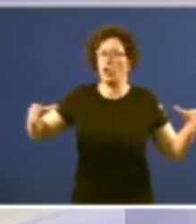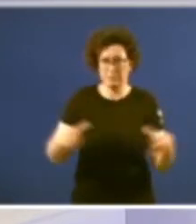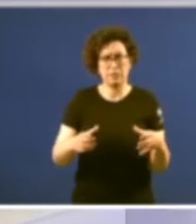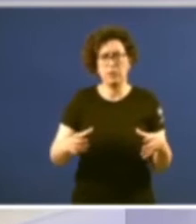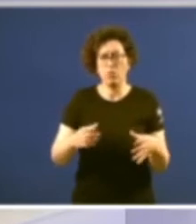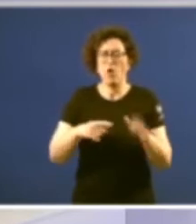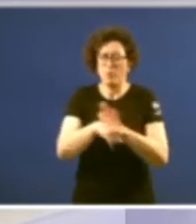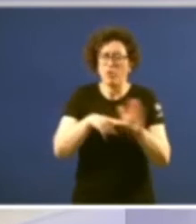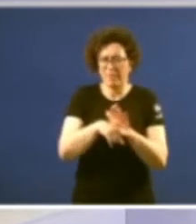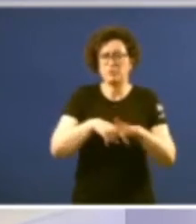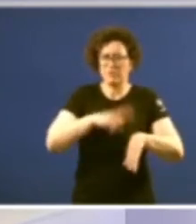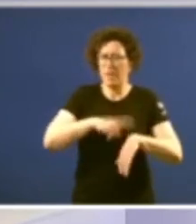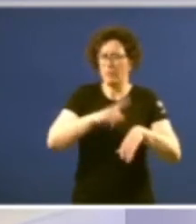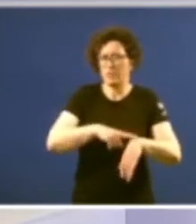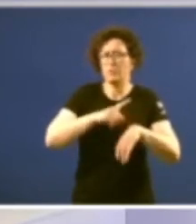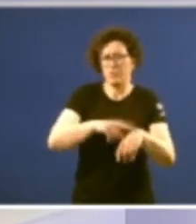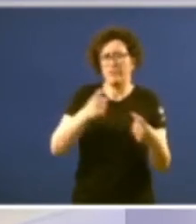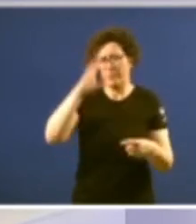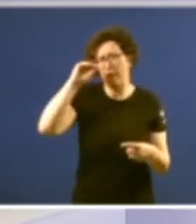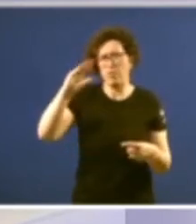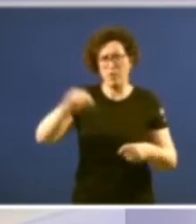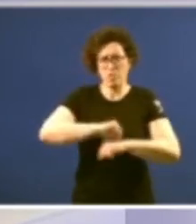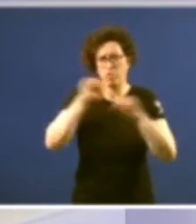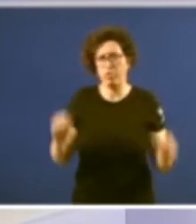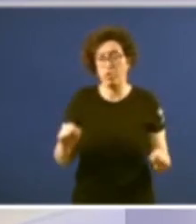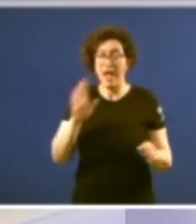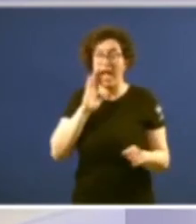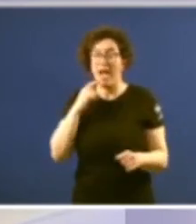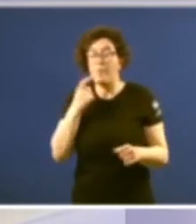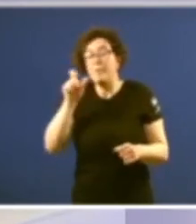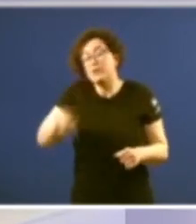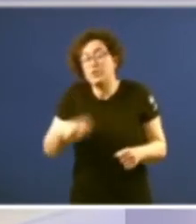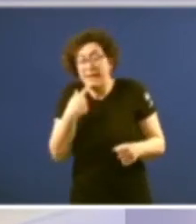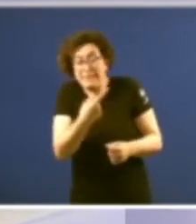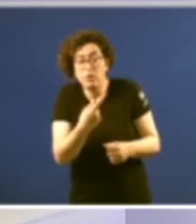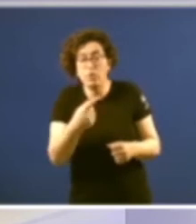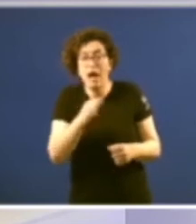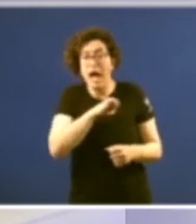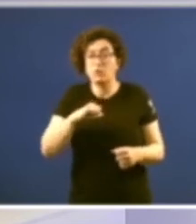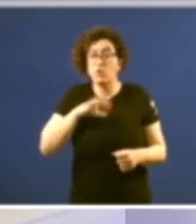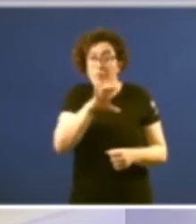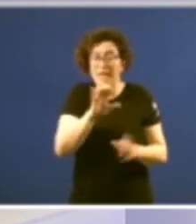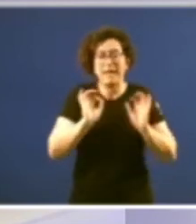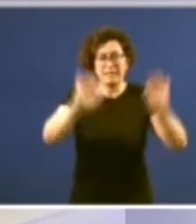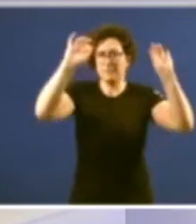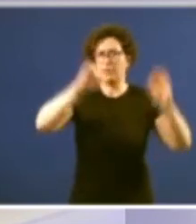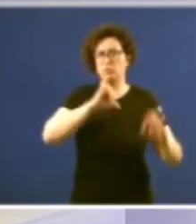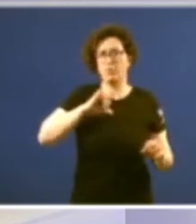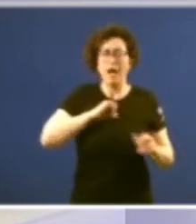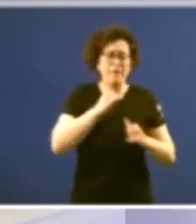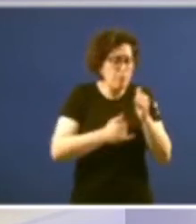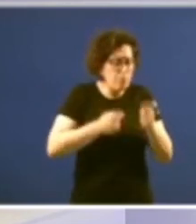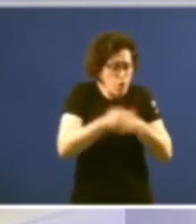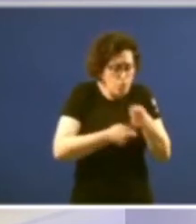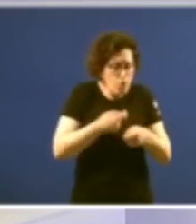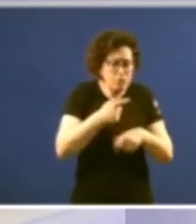que leva o seu tempo de maduración como deixou como dito alguén as autonomías crean autonomistas así que foi se facendo camiño a andar